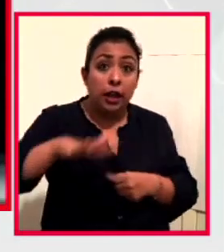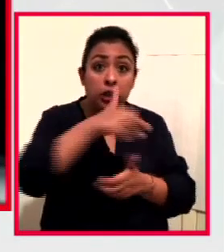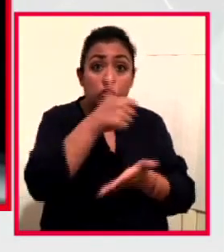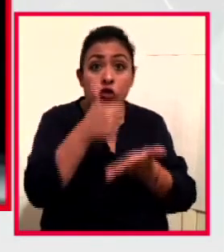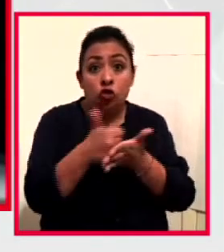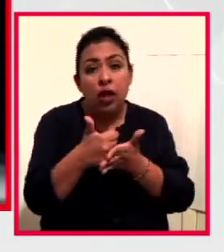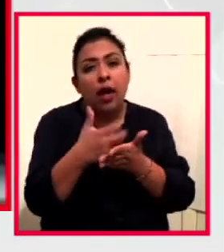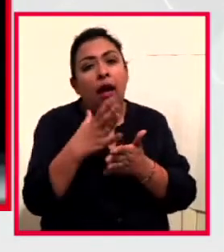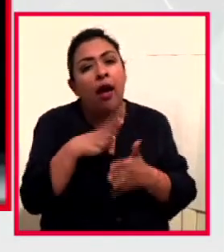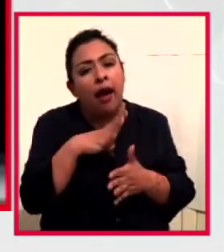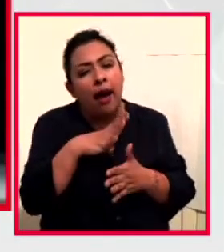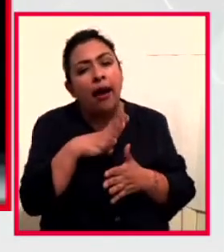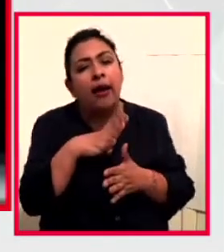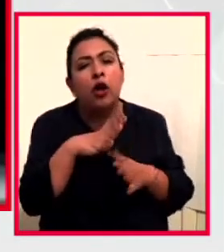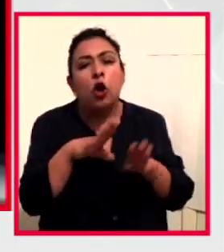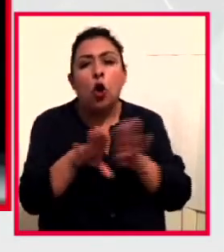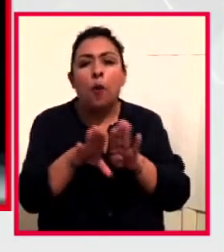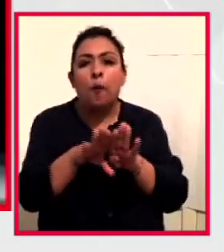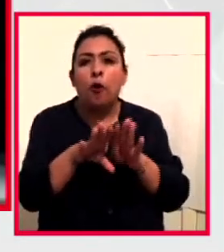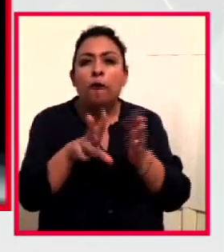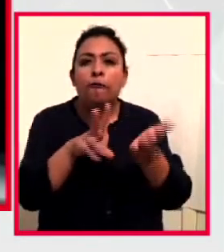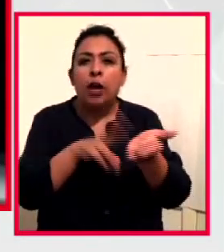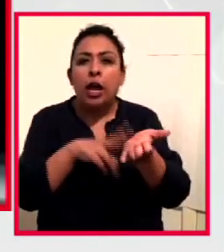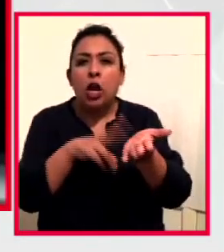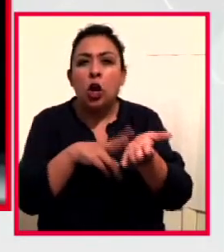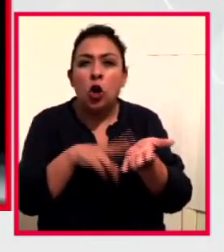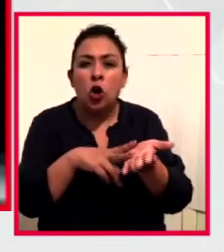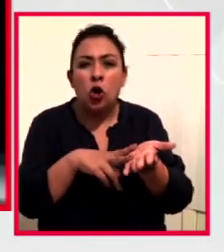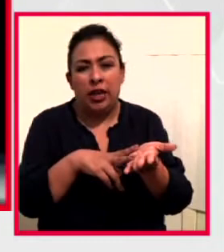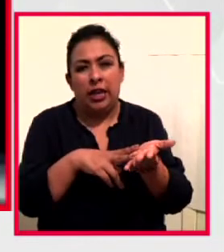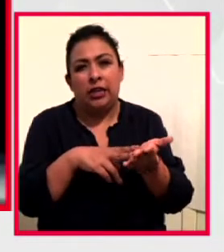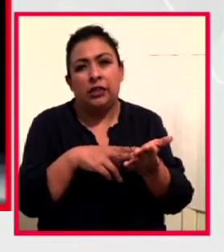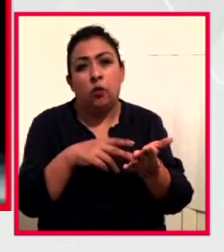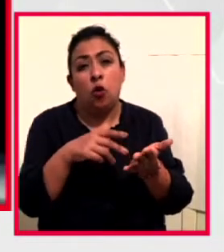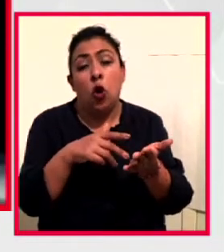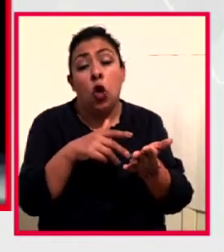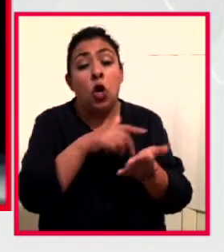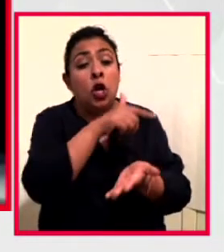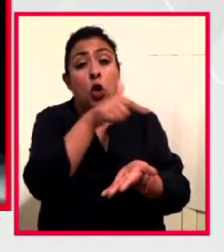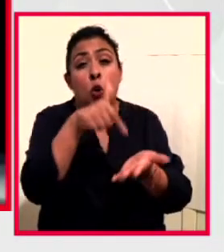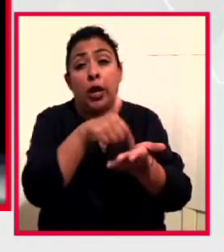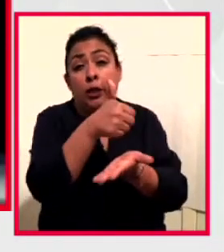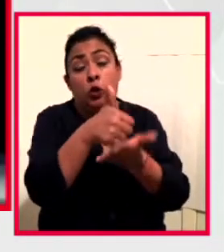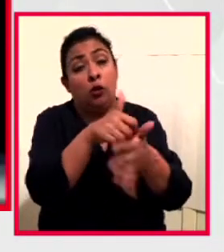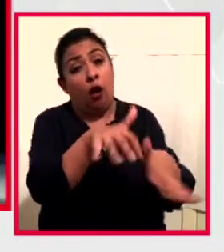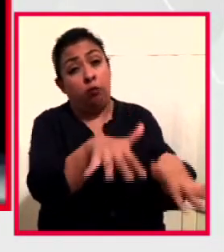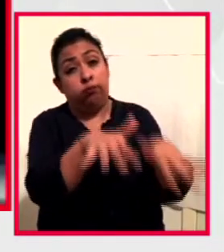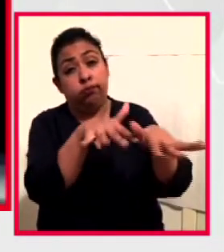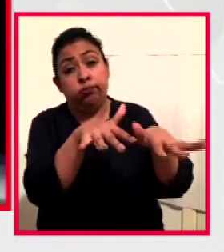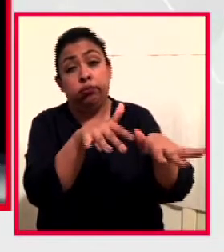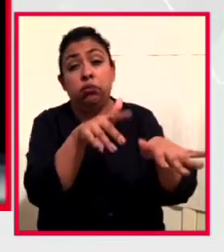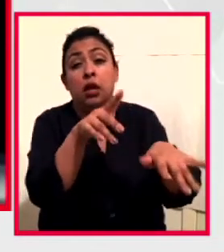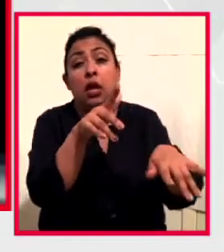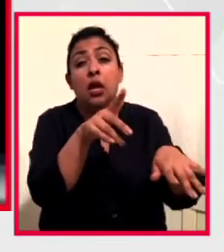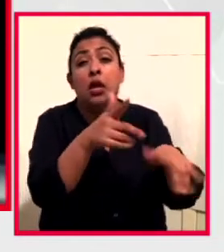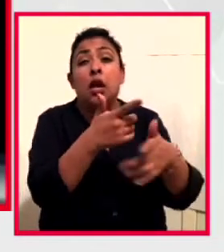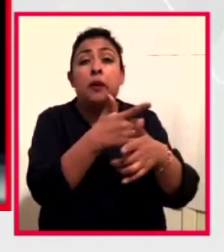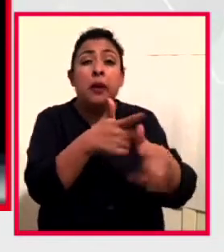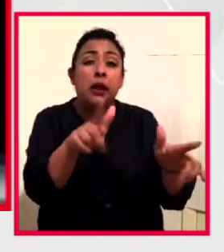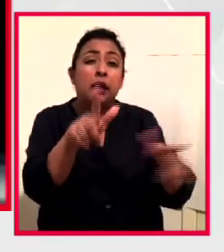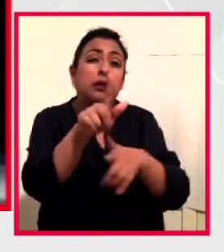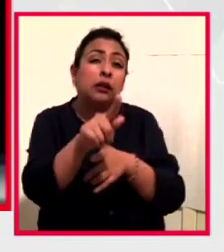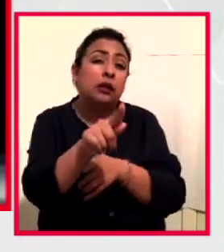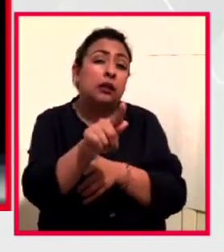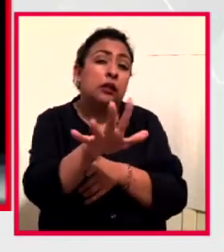principios de Le Corbusier, de la ciudad radiante, en el que se liberaba el 70-75%